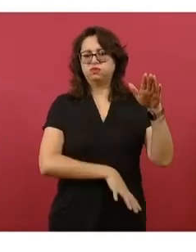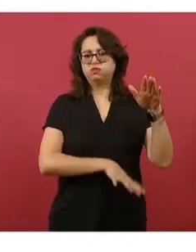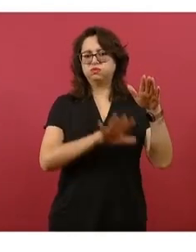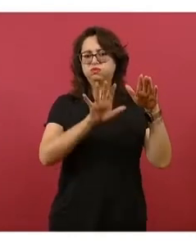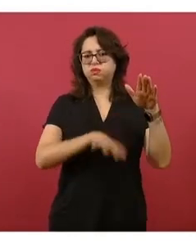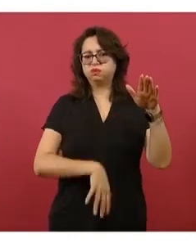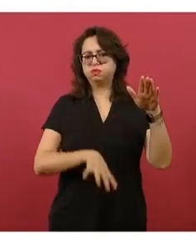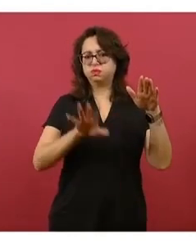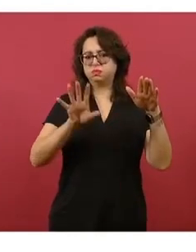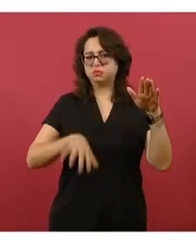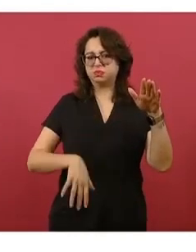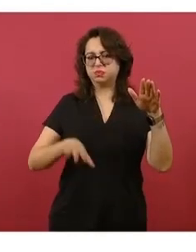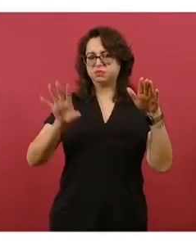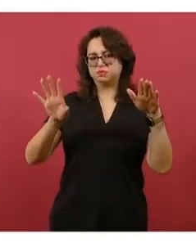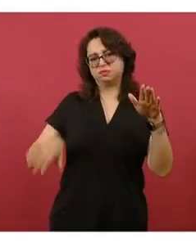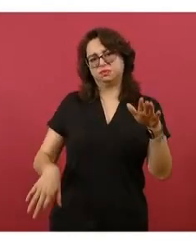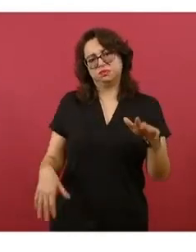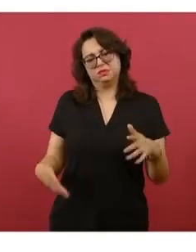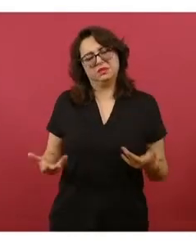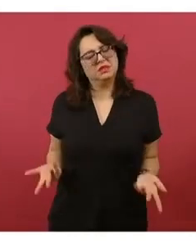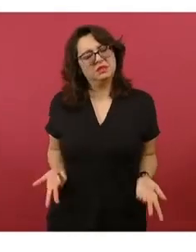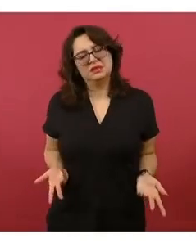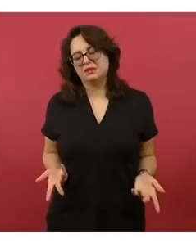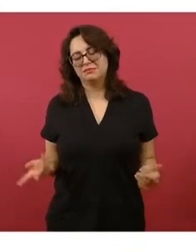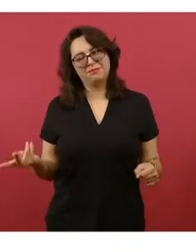Se pasan, sí se pasan.